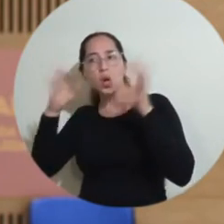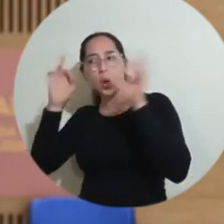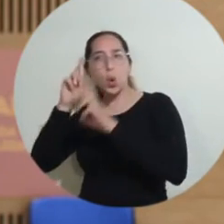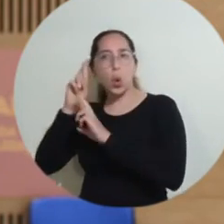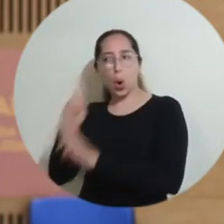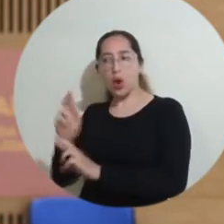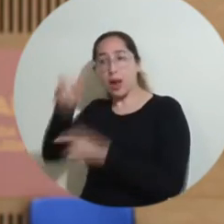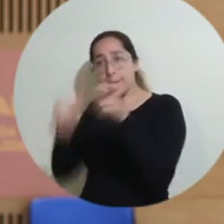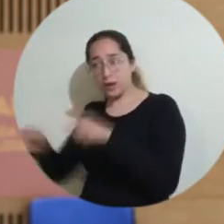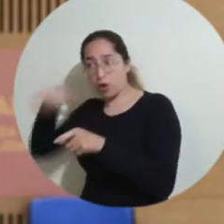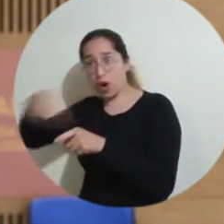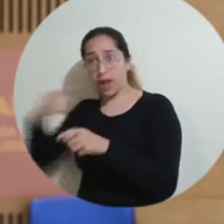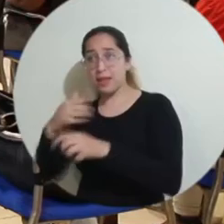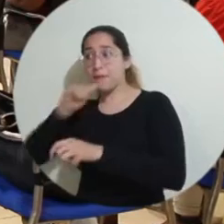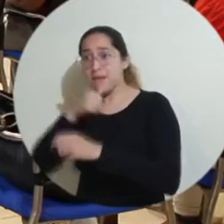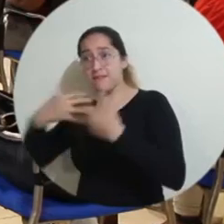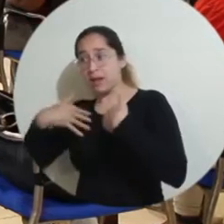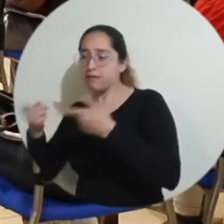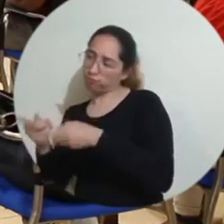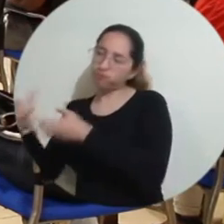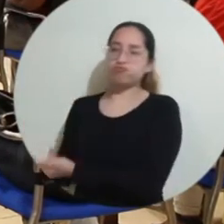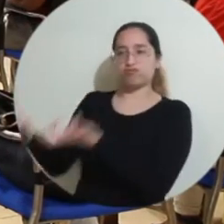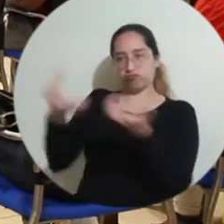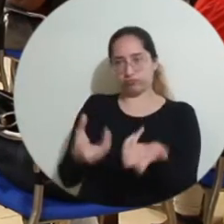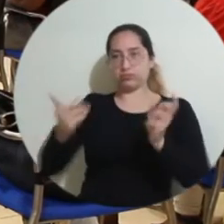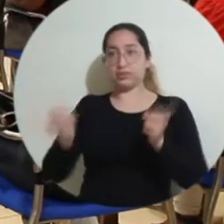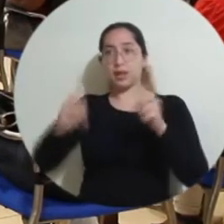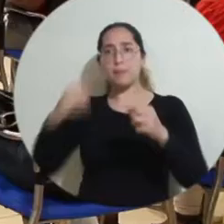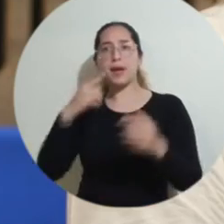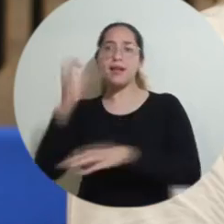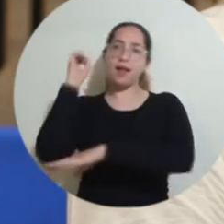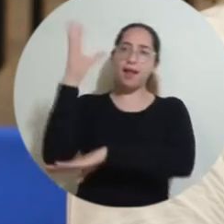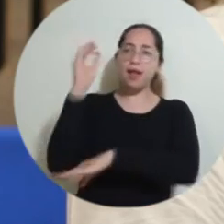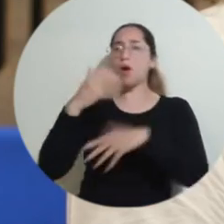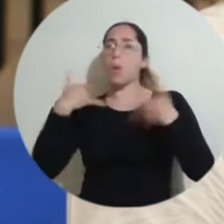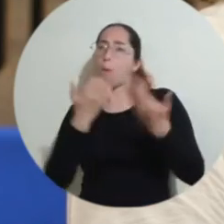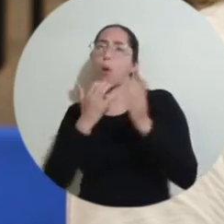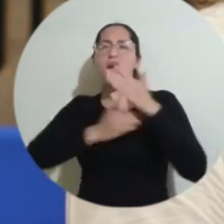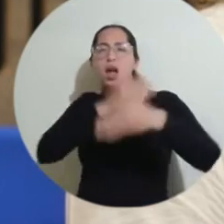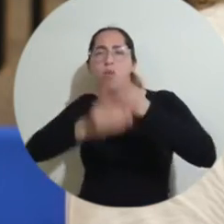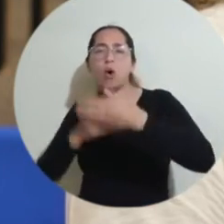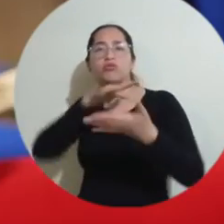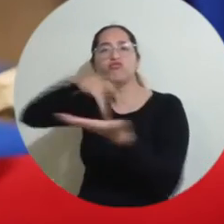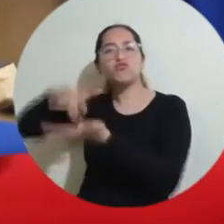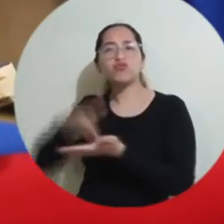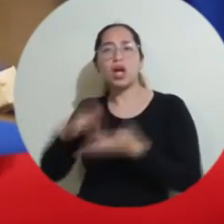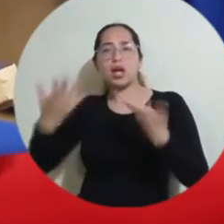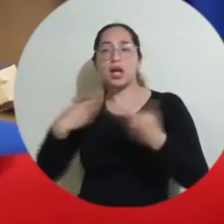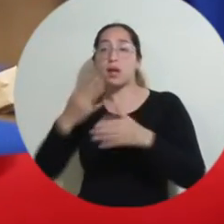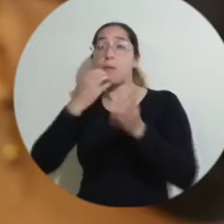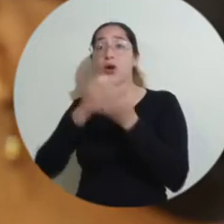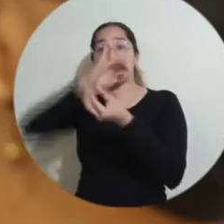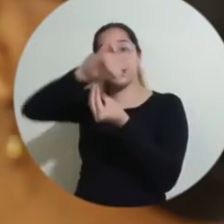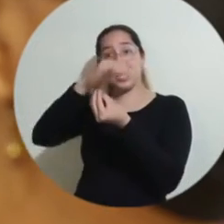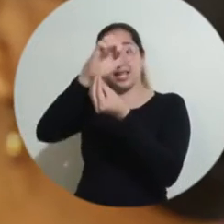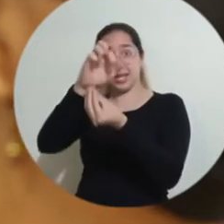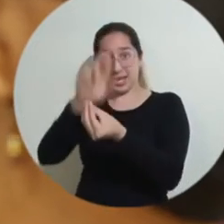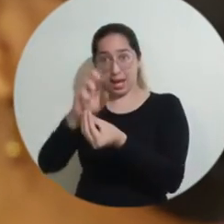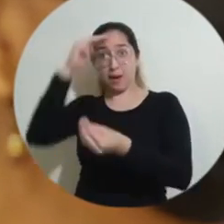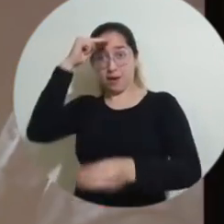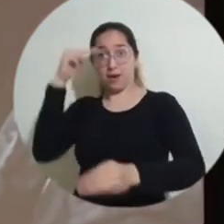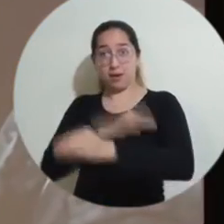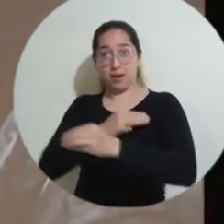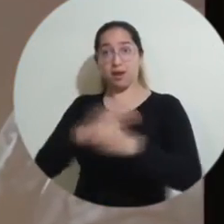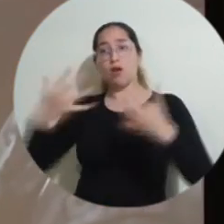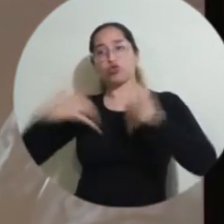víctimas, tenga un espacio preponderante. Durante el evento se desarrollaron temáticas como la participación de las víctimas ante la Jurisdicción Especial para la